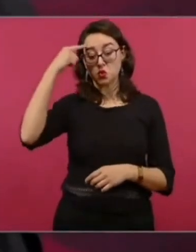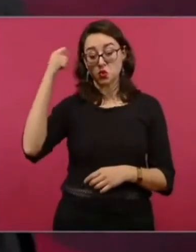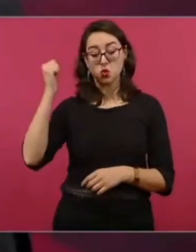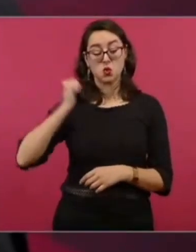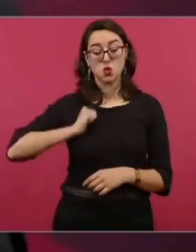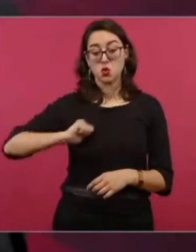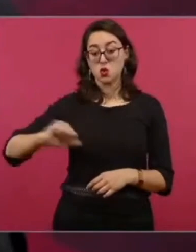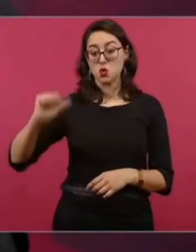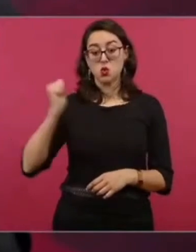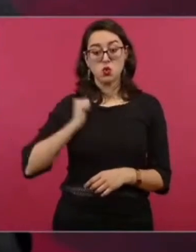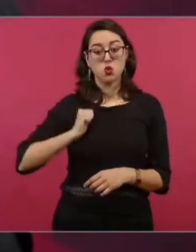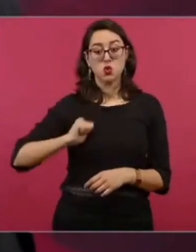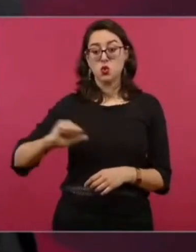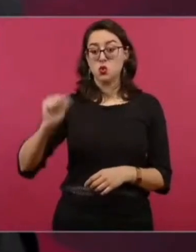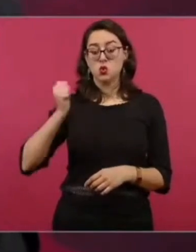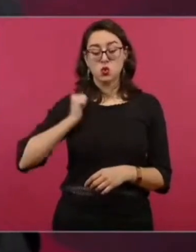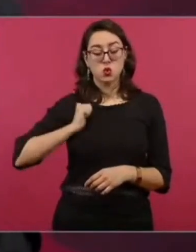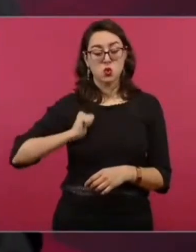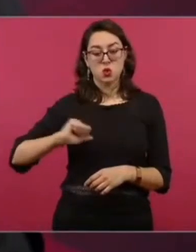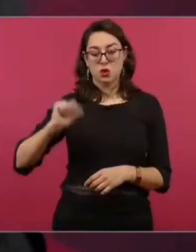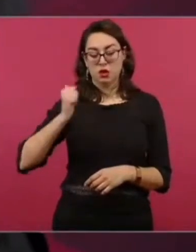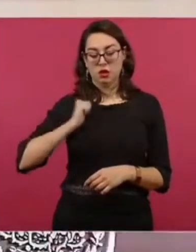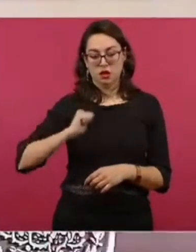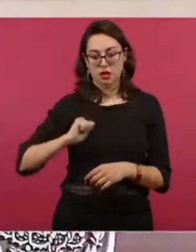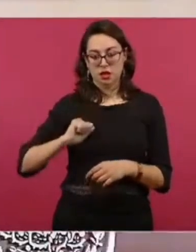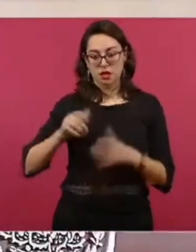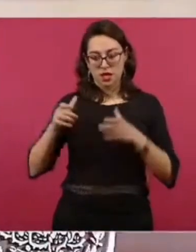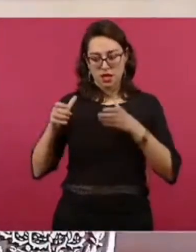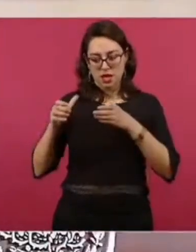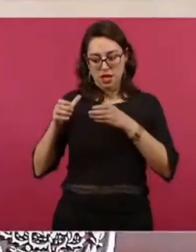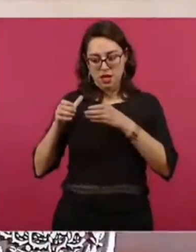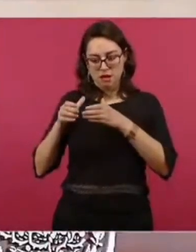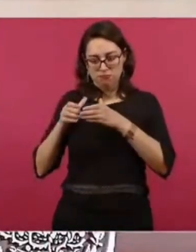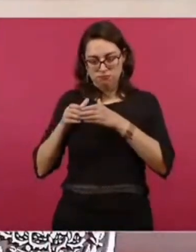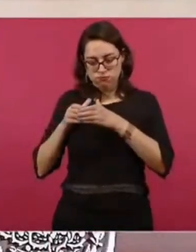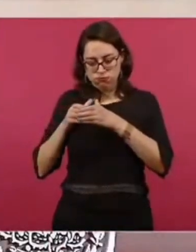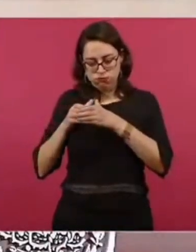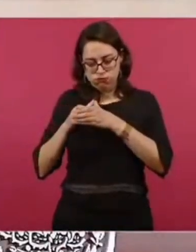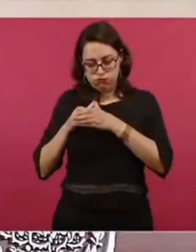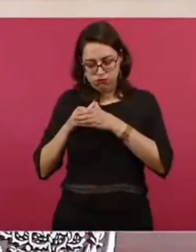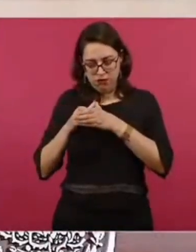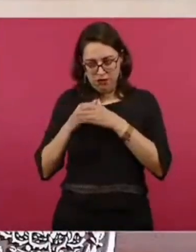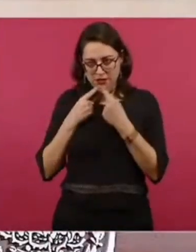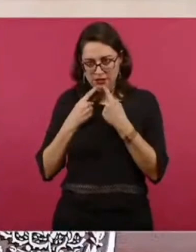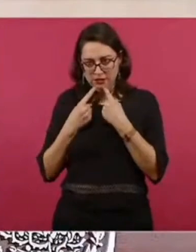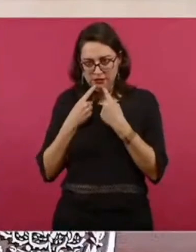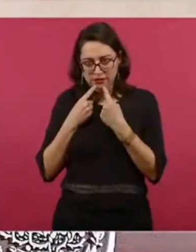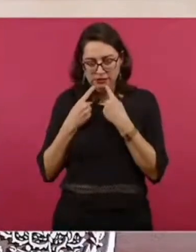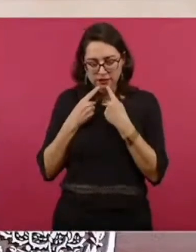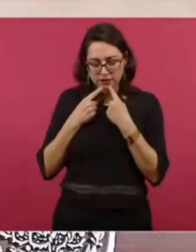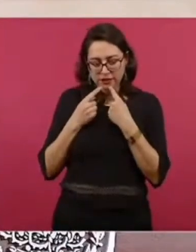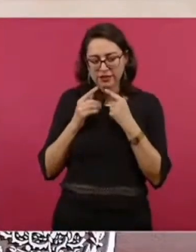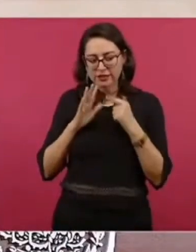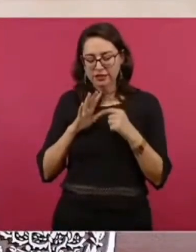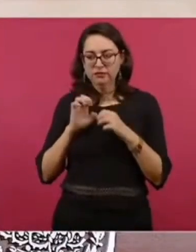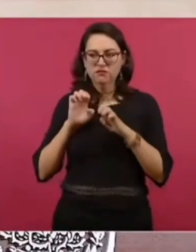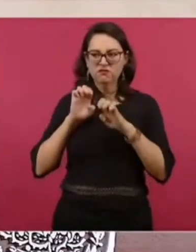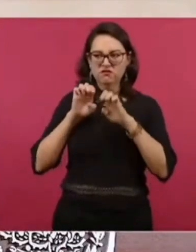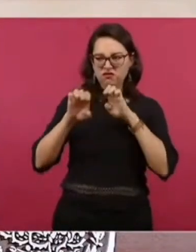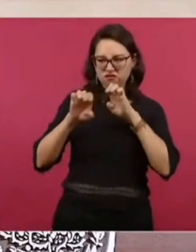Al principio engañaron de que eran progresistas.